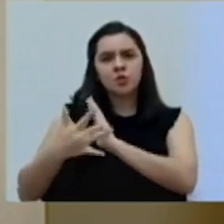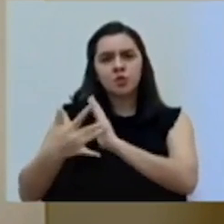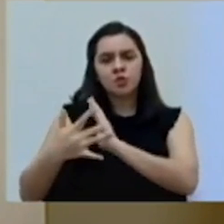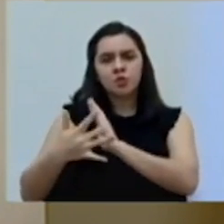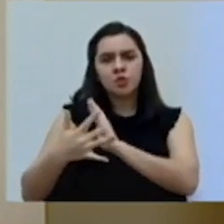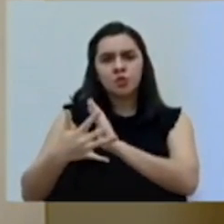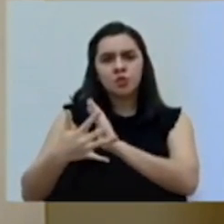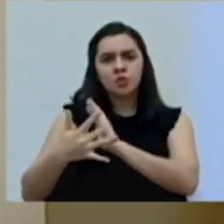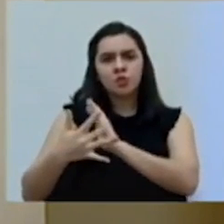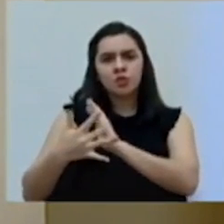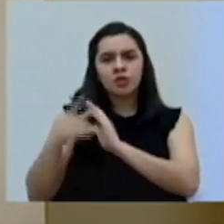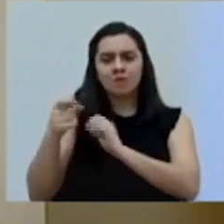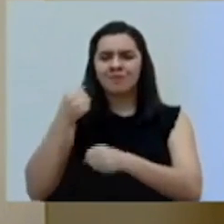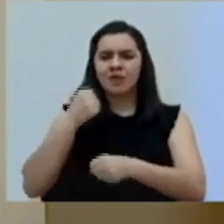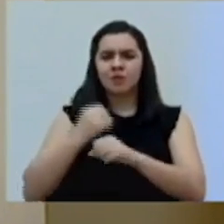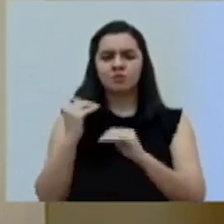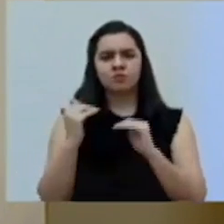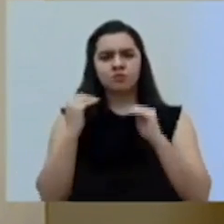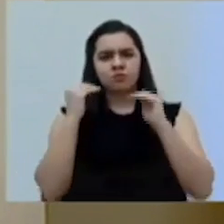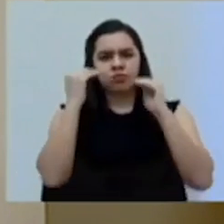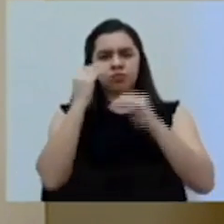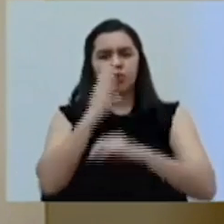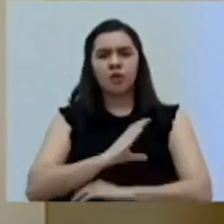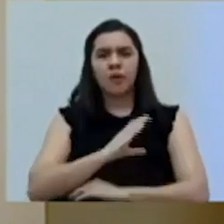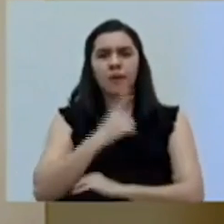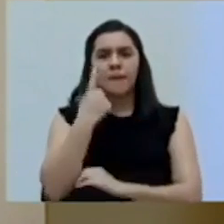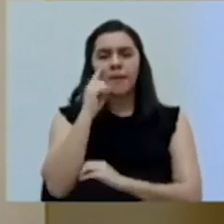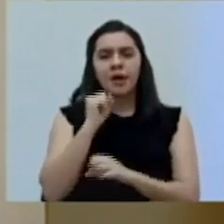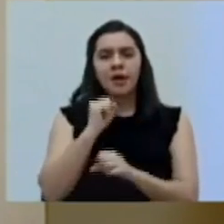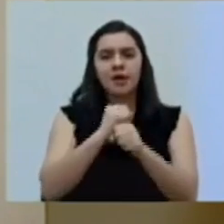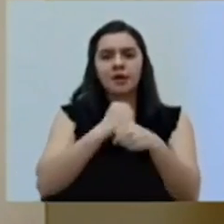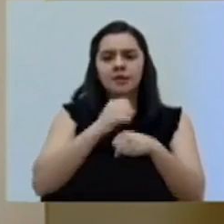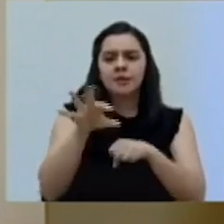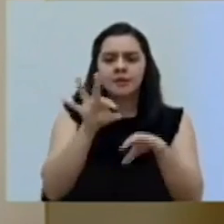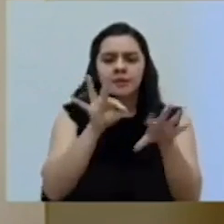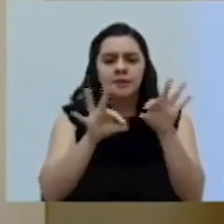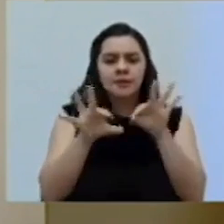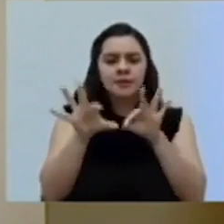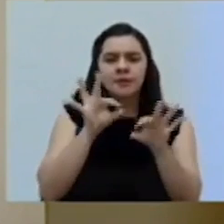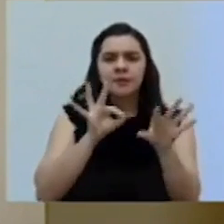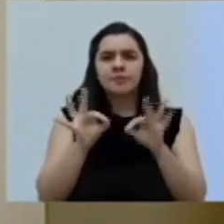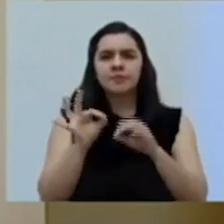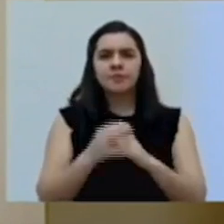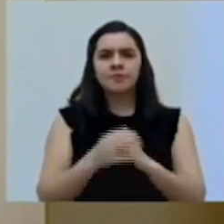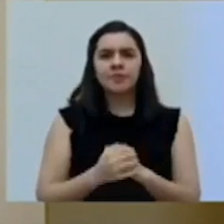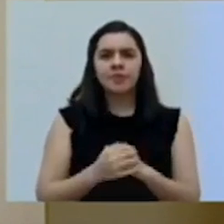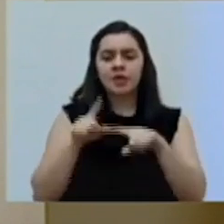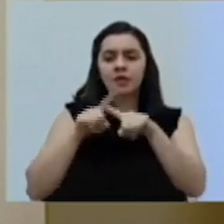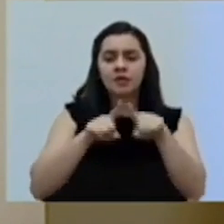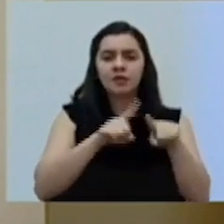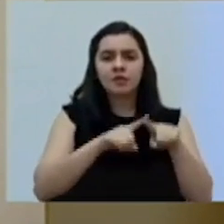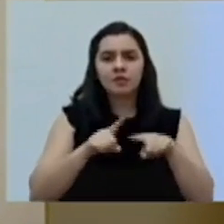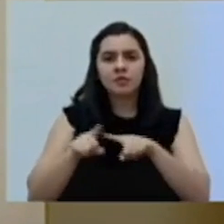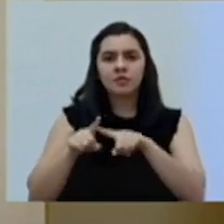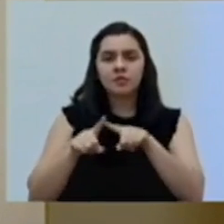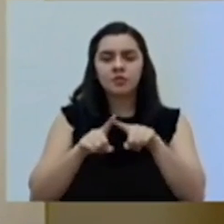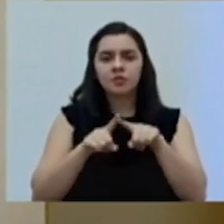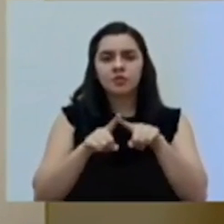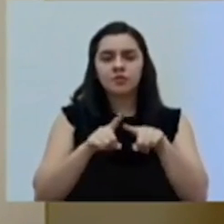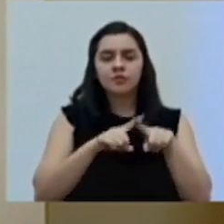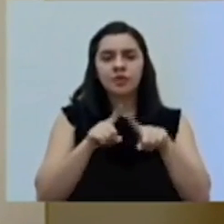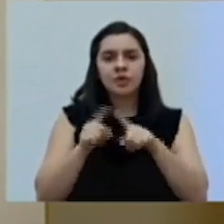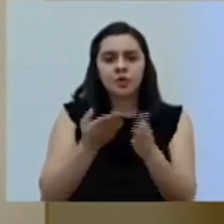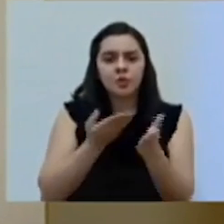un trabajo de altísima calidad para hacer la selección de los distintos, de las